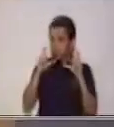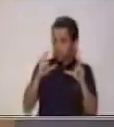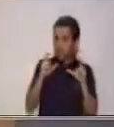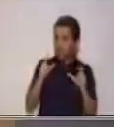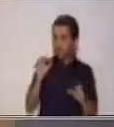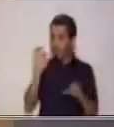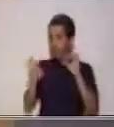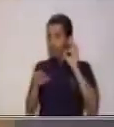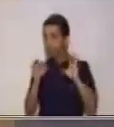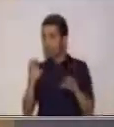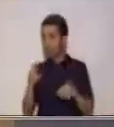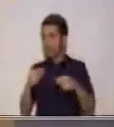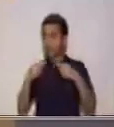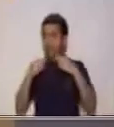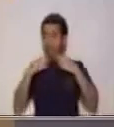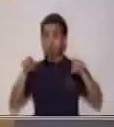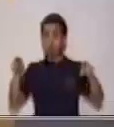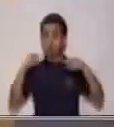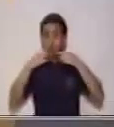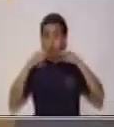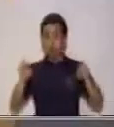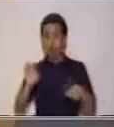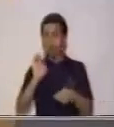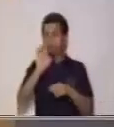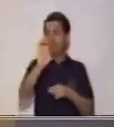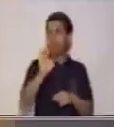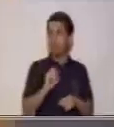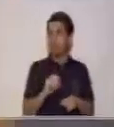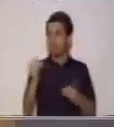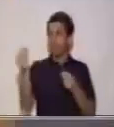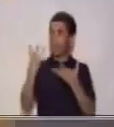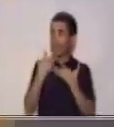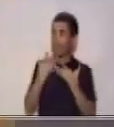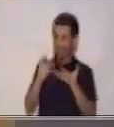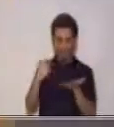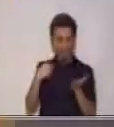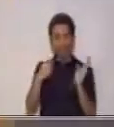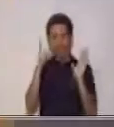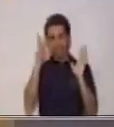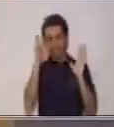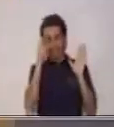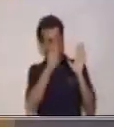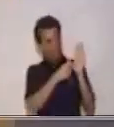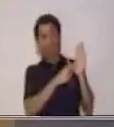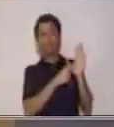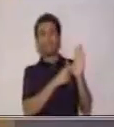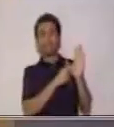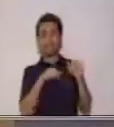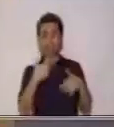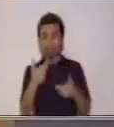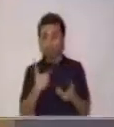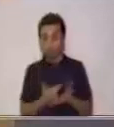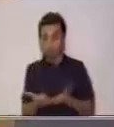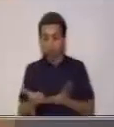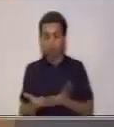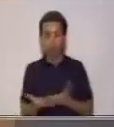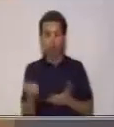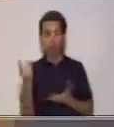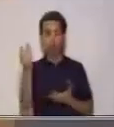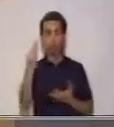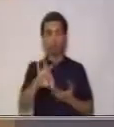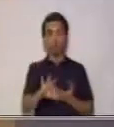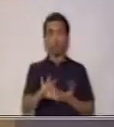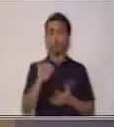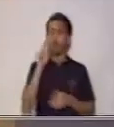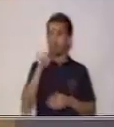publicidad puede engañarnos y a veces en la imagen nos pueden transmitir algo que al momento de adquirirlo no es verdad. Esa es otra